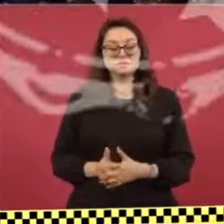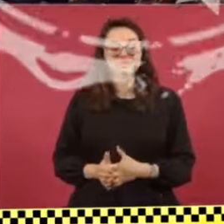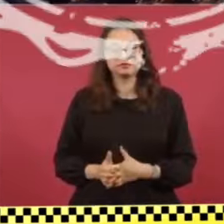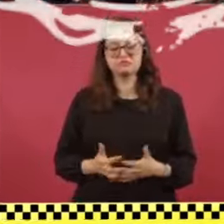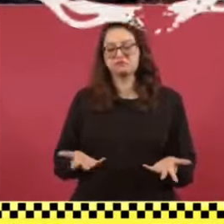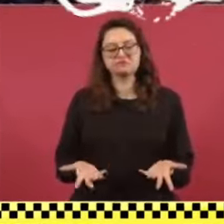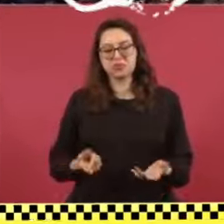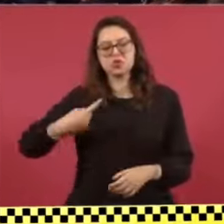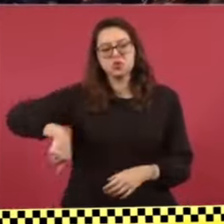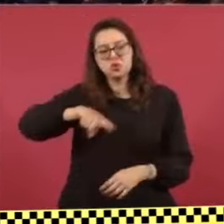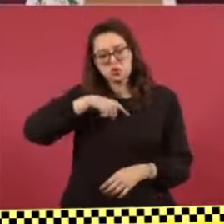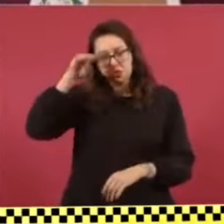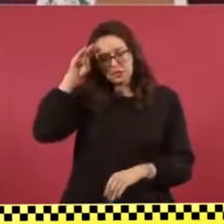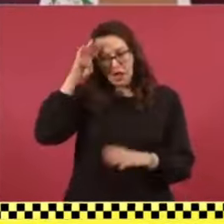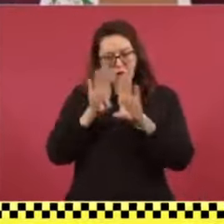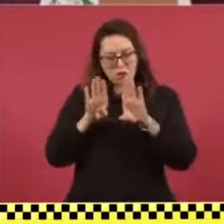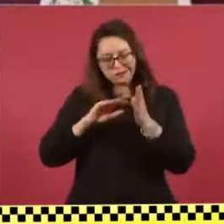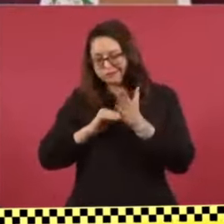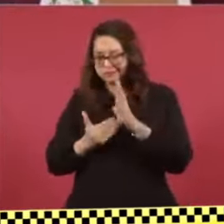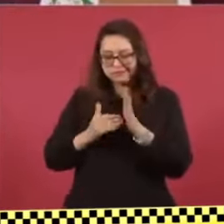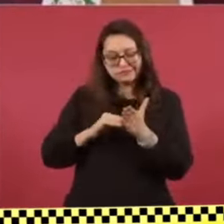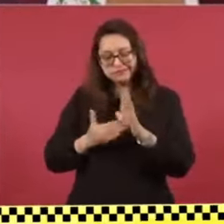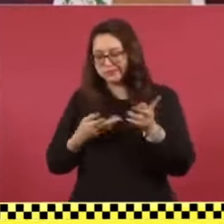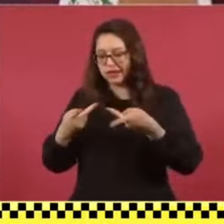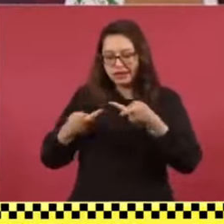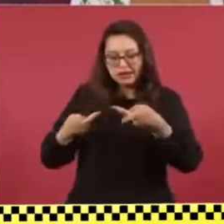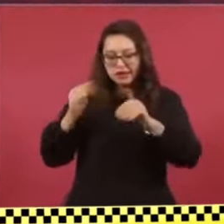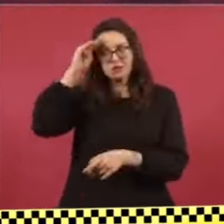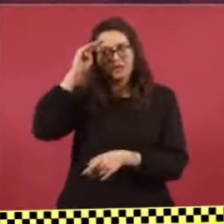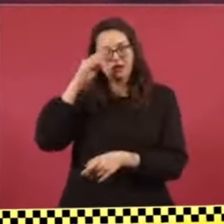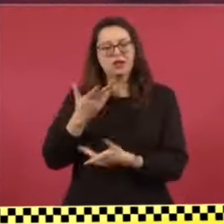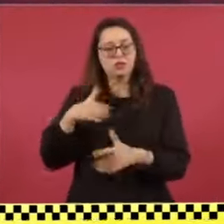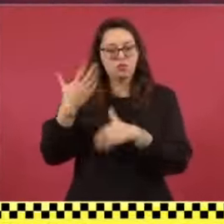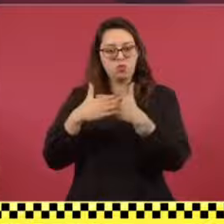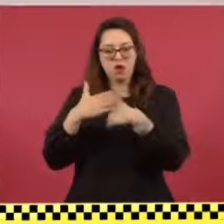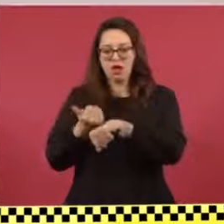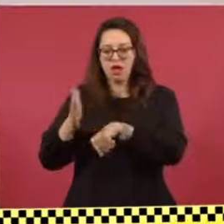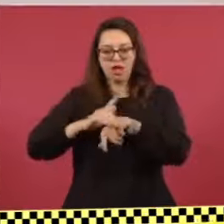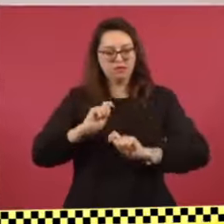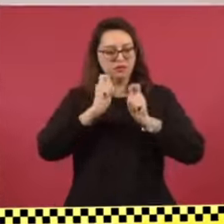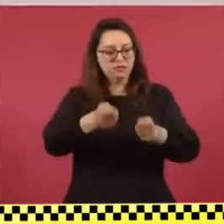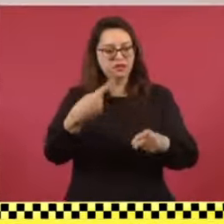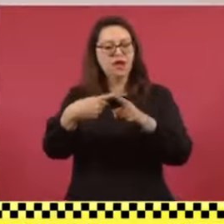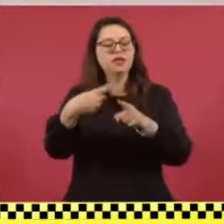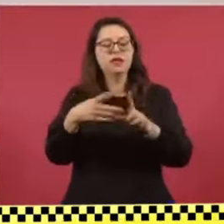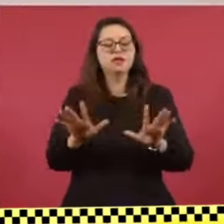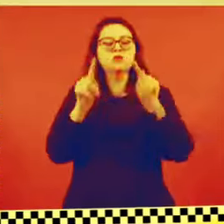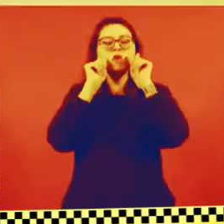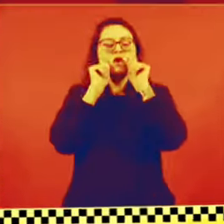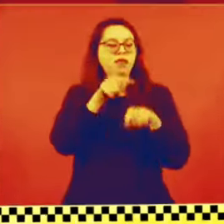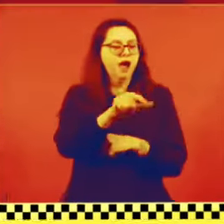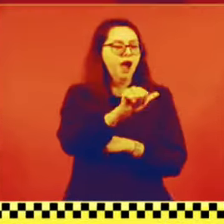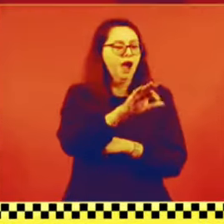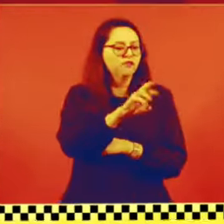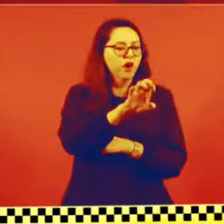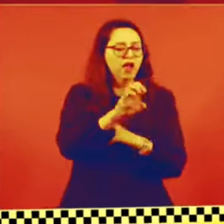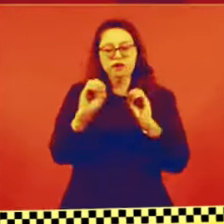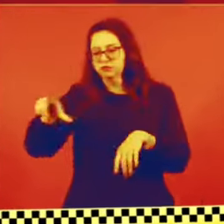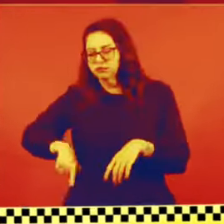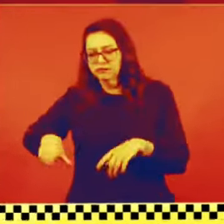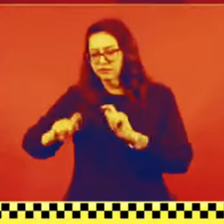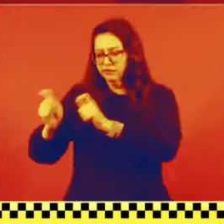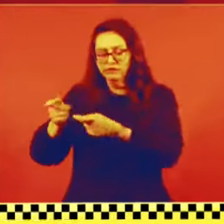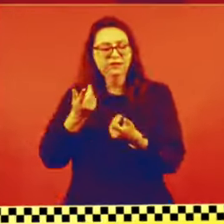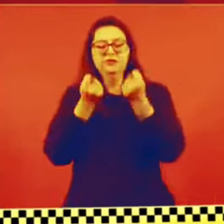Vamos a buscar la forma. Yo lo que quiero es de que quien administre es otra cosa. Puede ser el euforio, puede ser directamente el gobierno. Lo que yo quiero